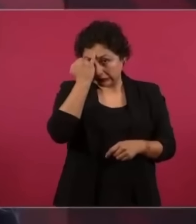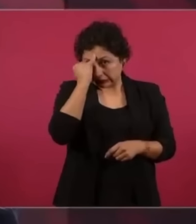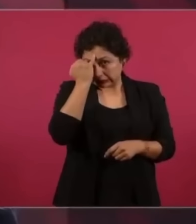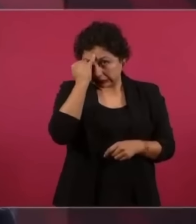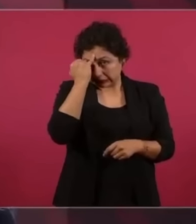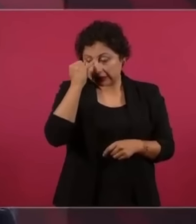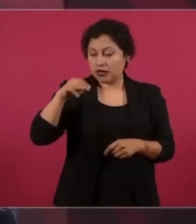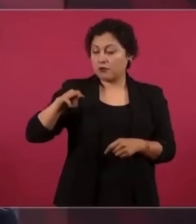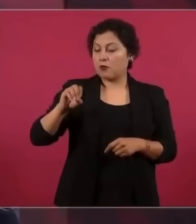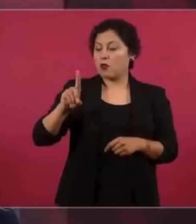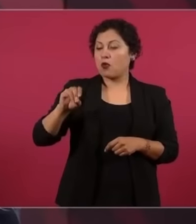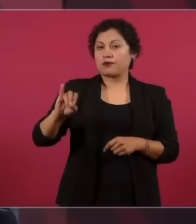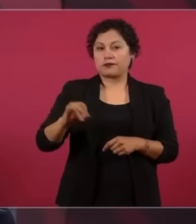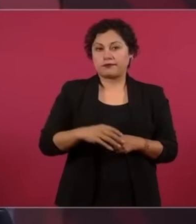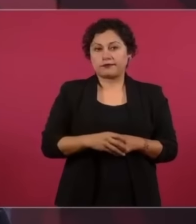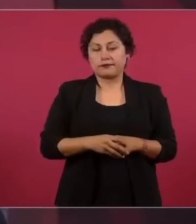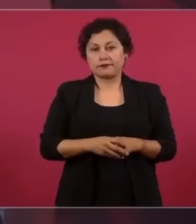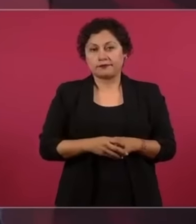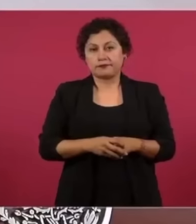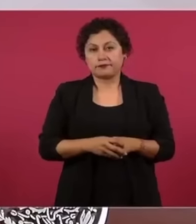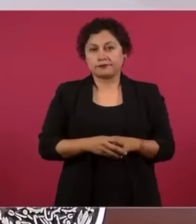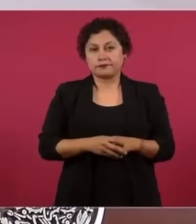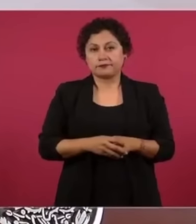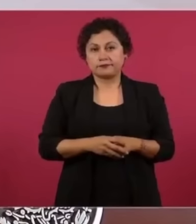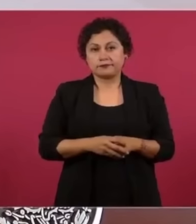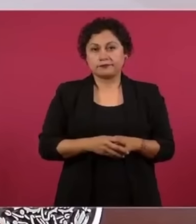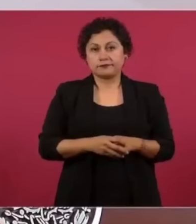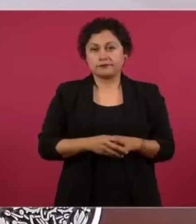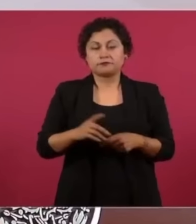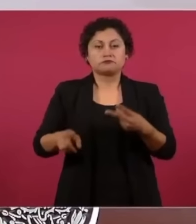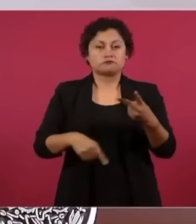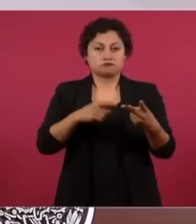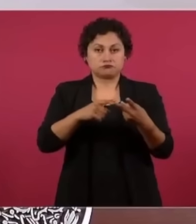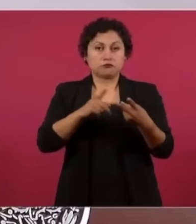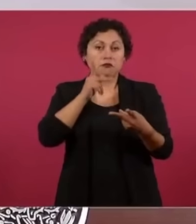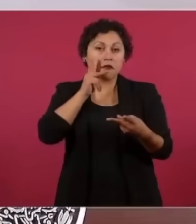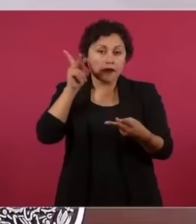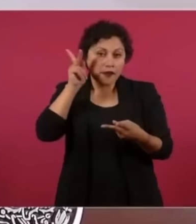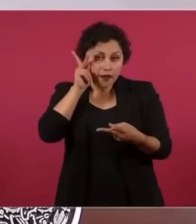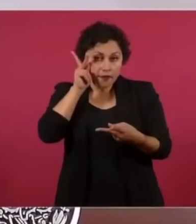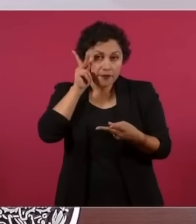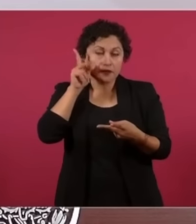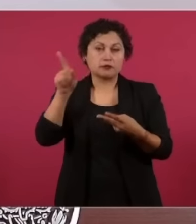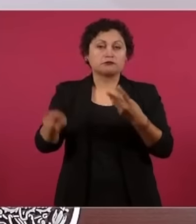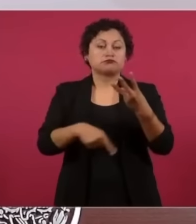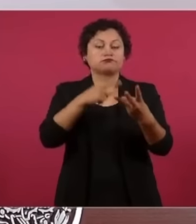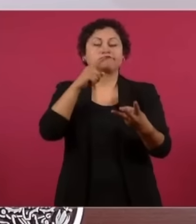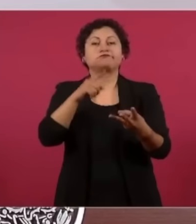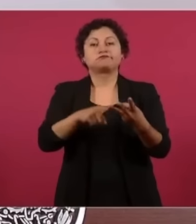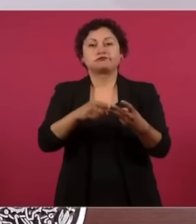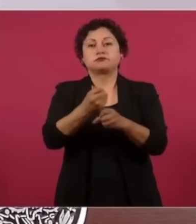Modi, al papa Francisco y al